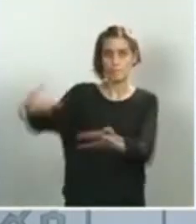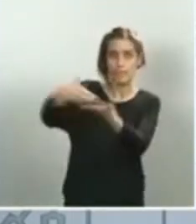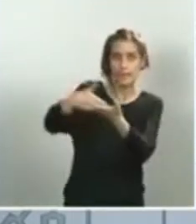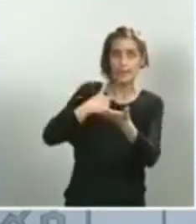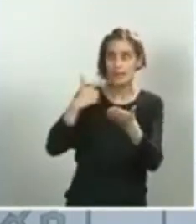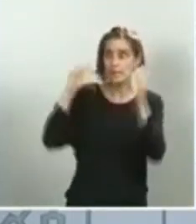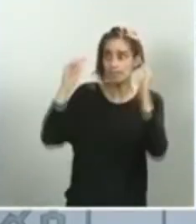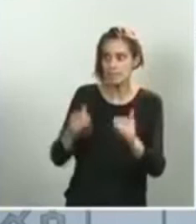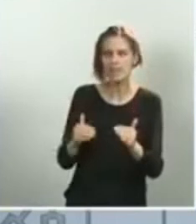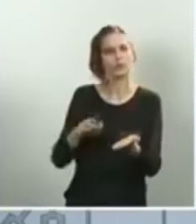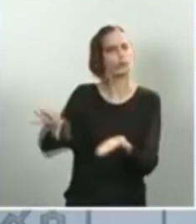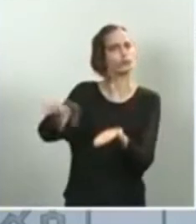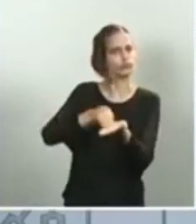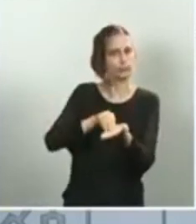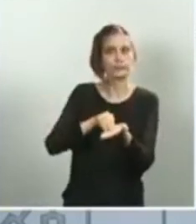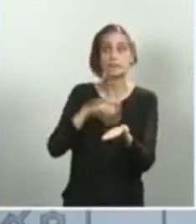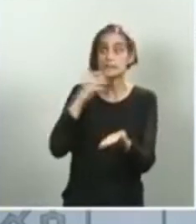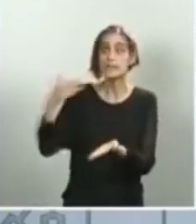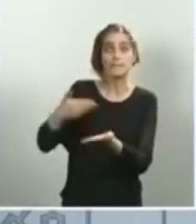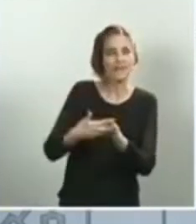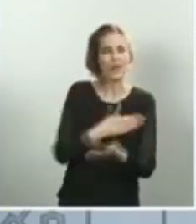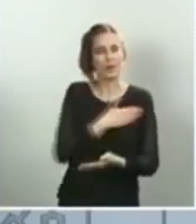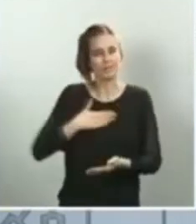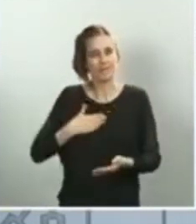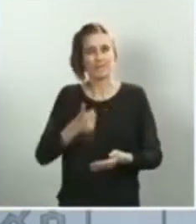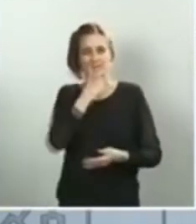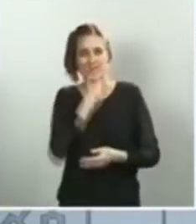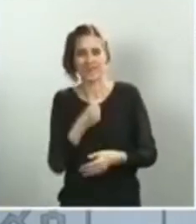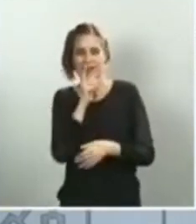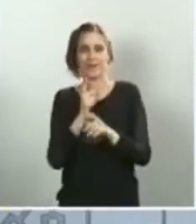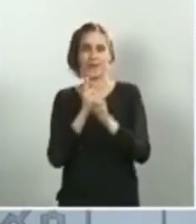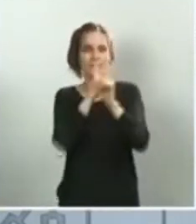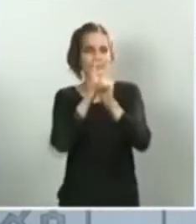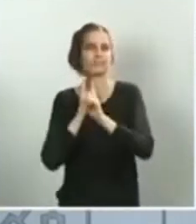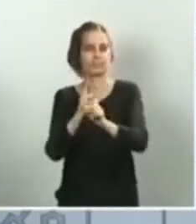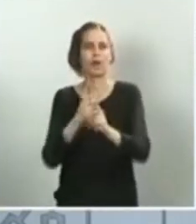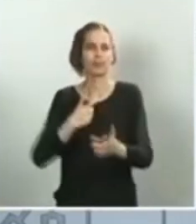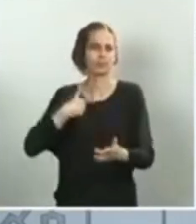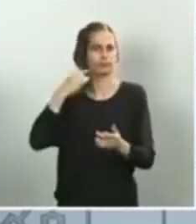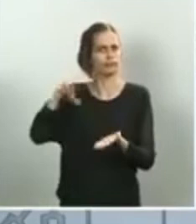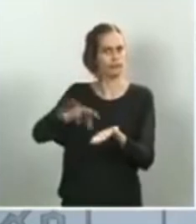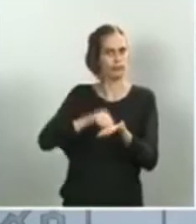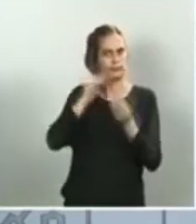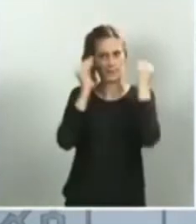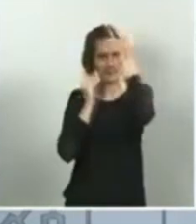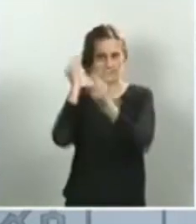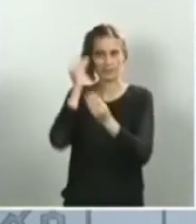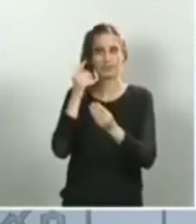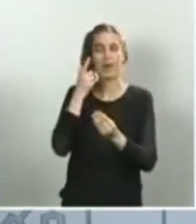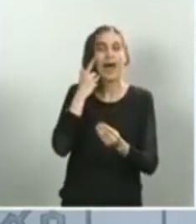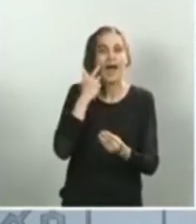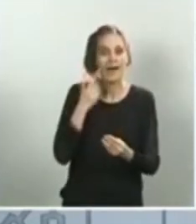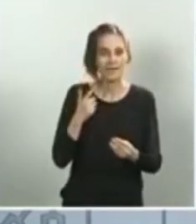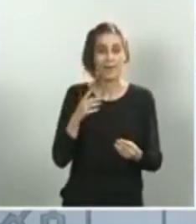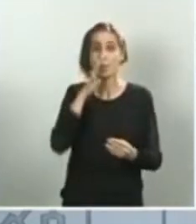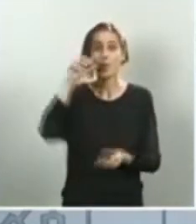reconsideraremos. Pero hay que ver también la fragilidad, desde el punto de vista sanitario, que estas ciudades pueden tener.